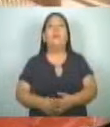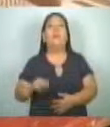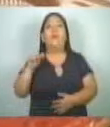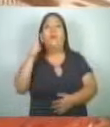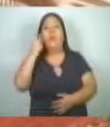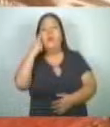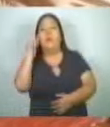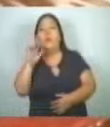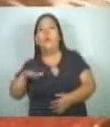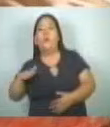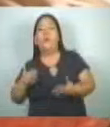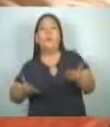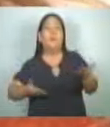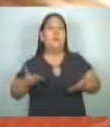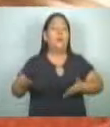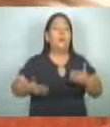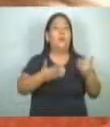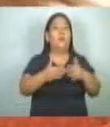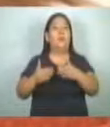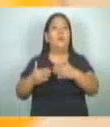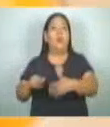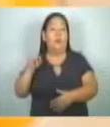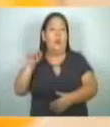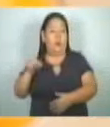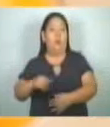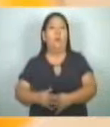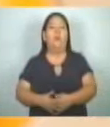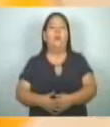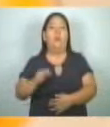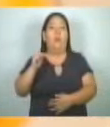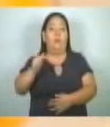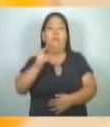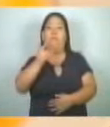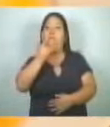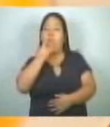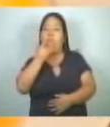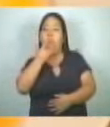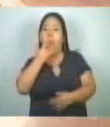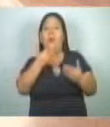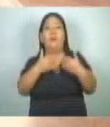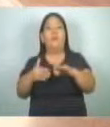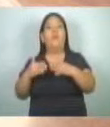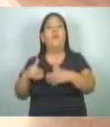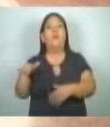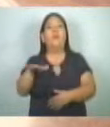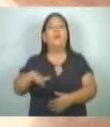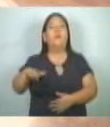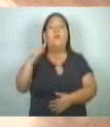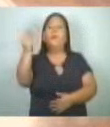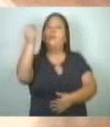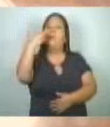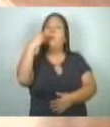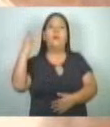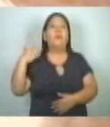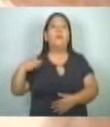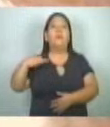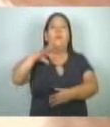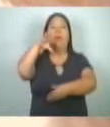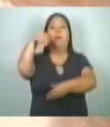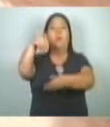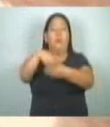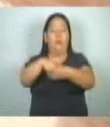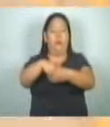venta en diversas ciudades del país, el resort sigue deleitando a locales y turistas con una experiencia todo incluido,